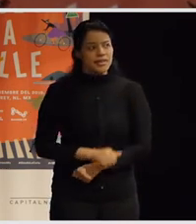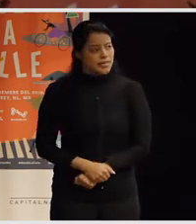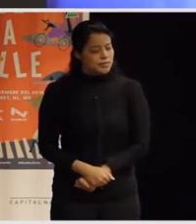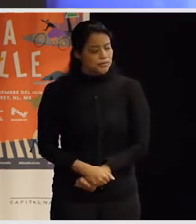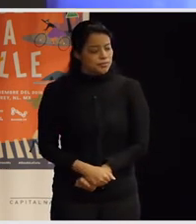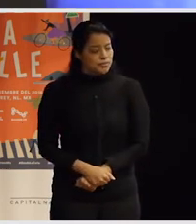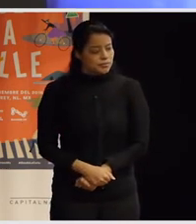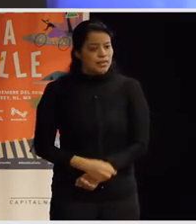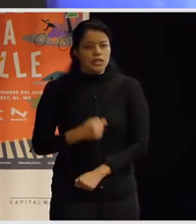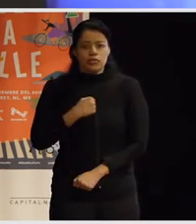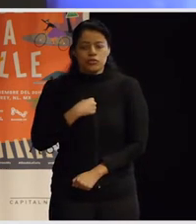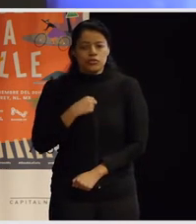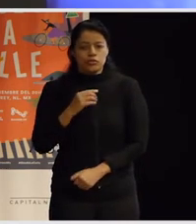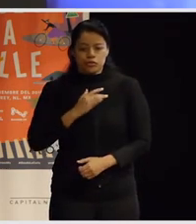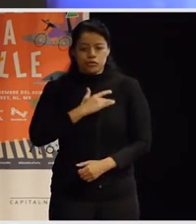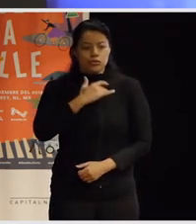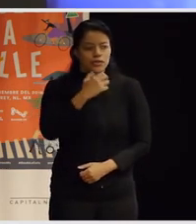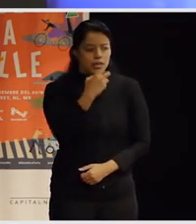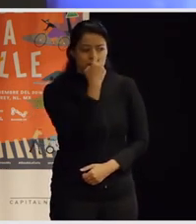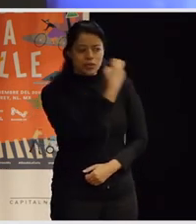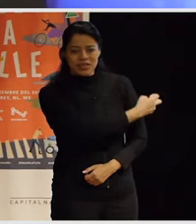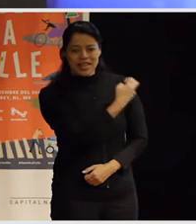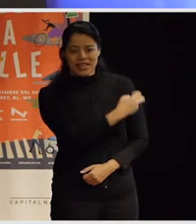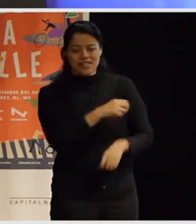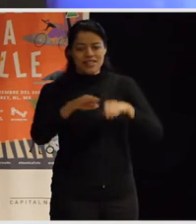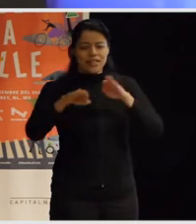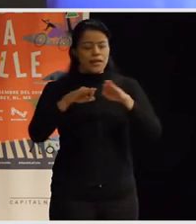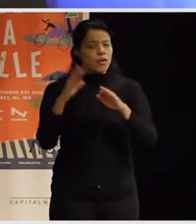yo estoy enamorado de eso que estás haciendo y te la verdad es maravilloso.